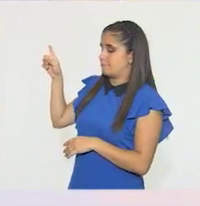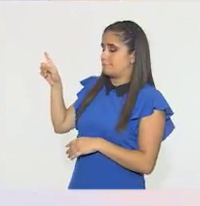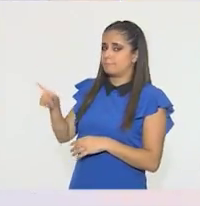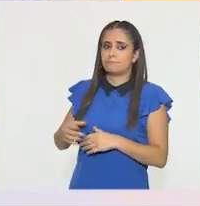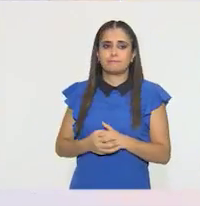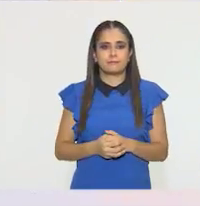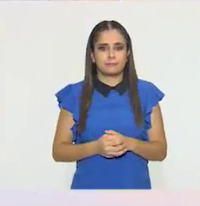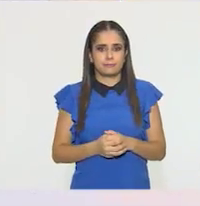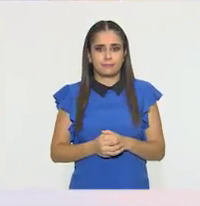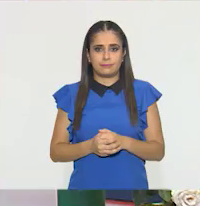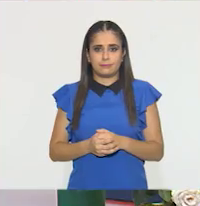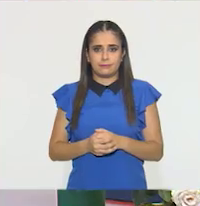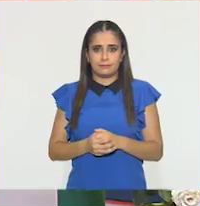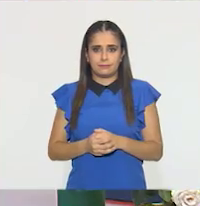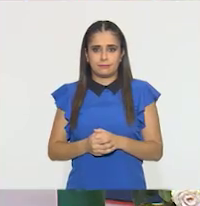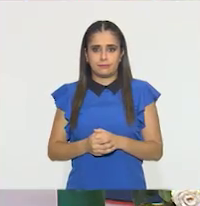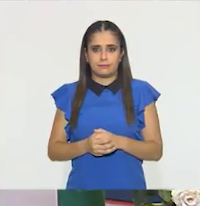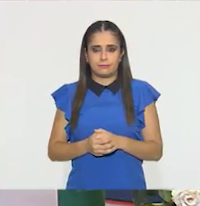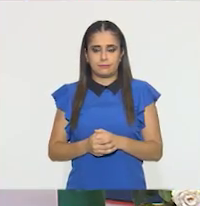mundo aplaude.